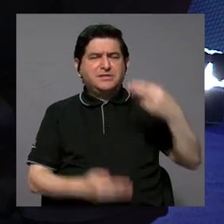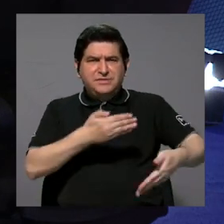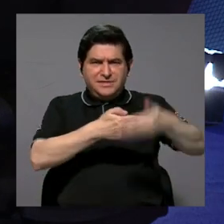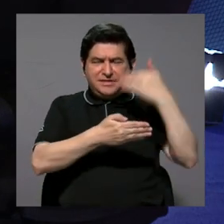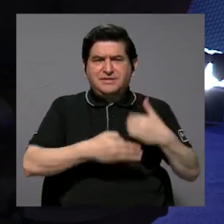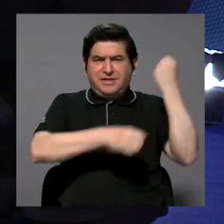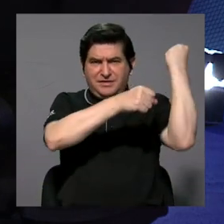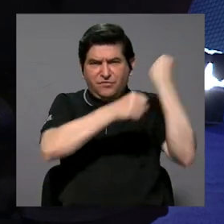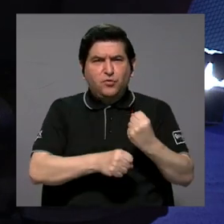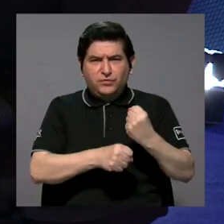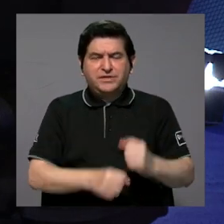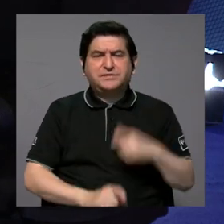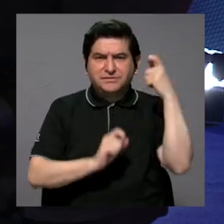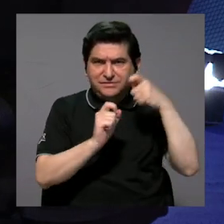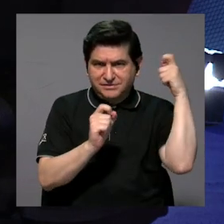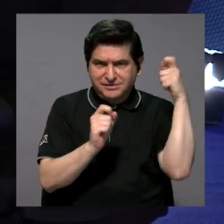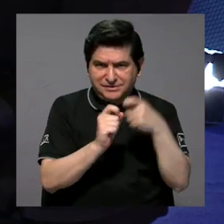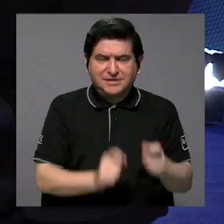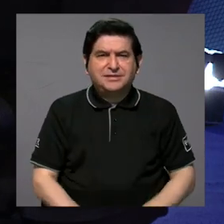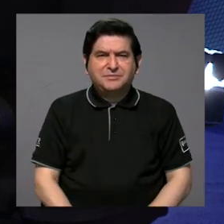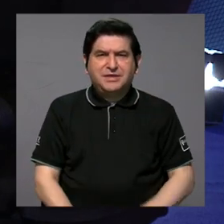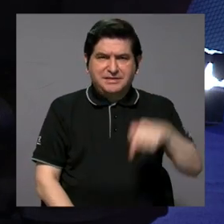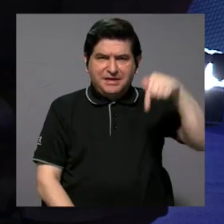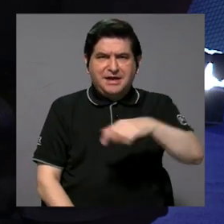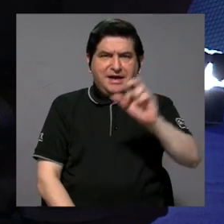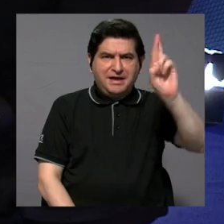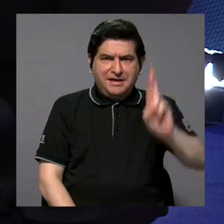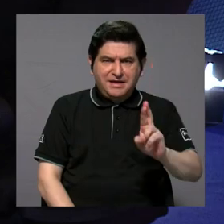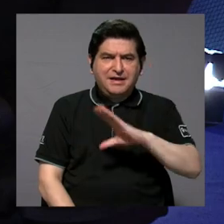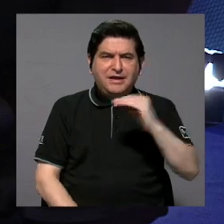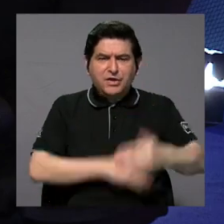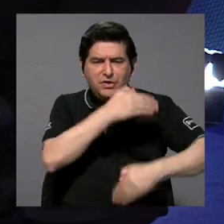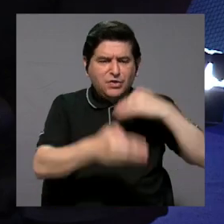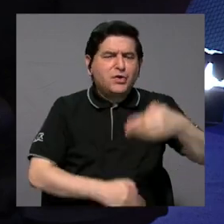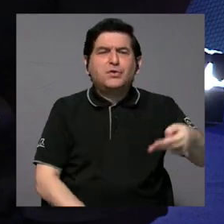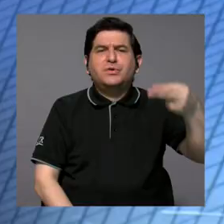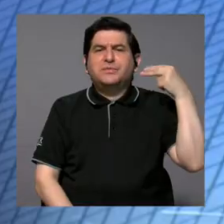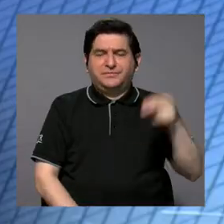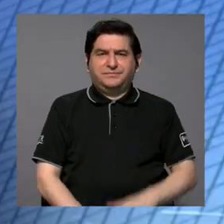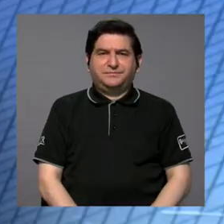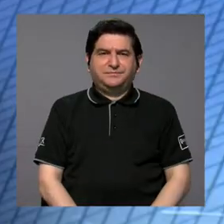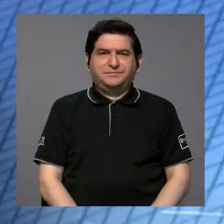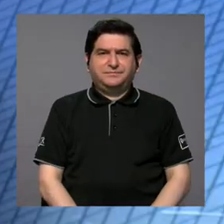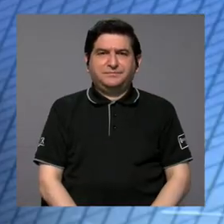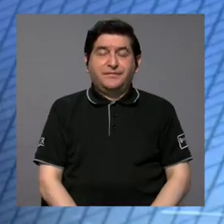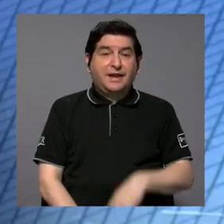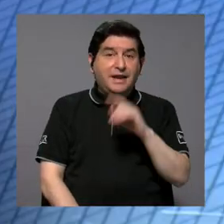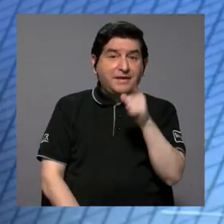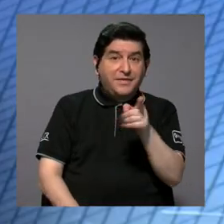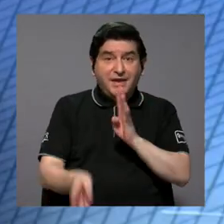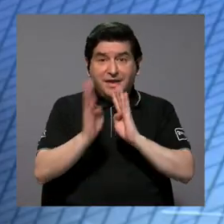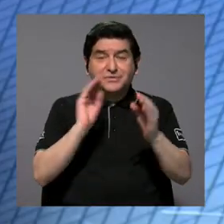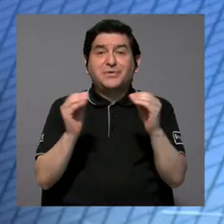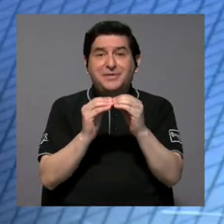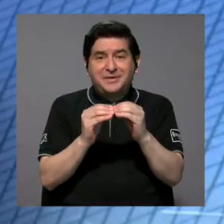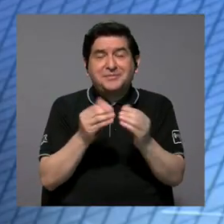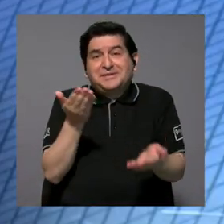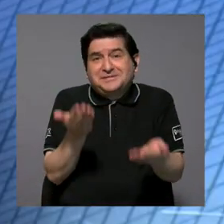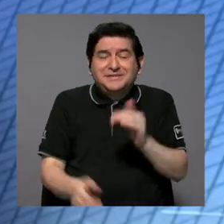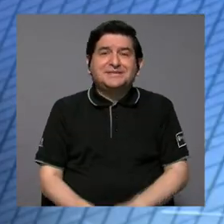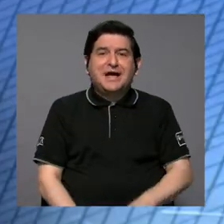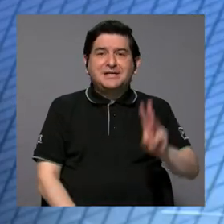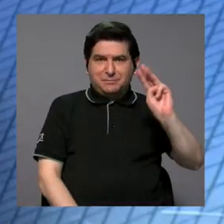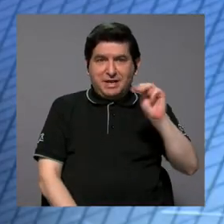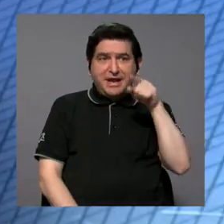Fundación de que específicamente está en Costa Rica y todo este proceso histórico? Bueno, efectivamente, de eso podría hablar más Milena, que es una de las